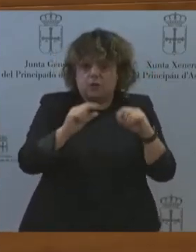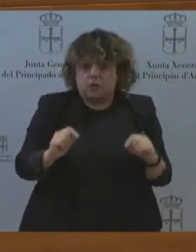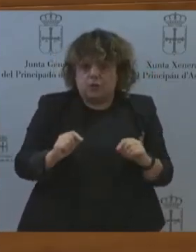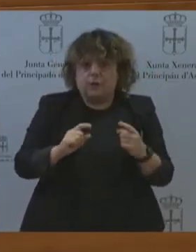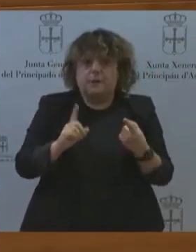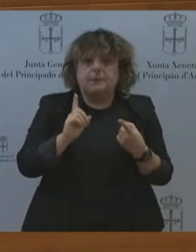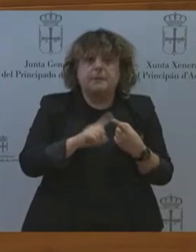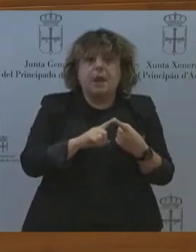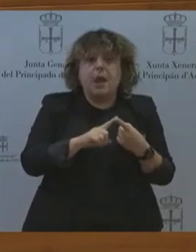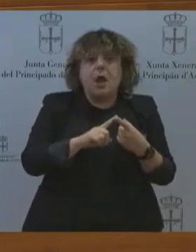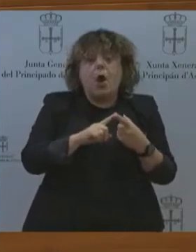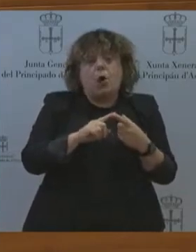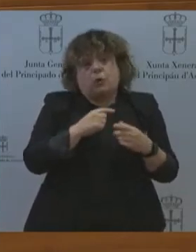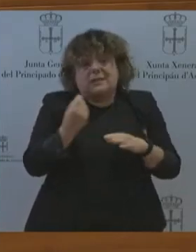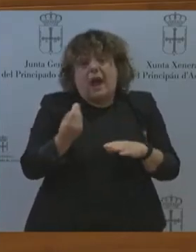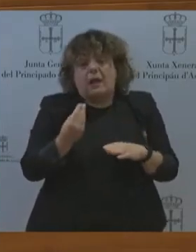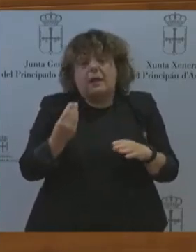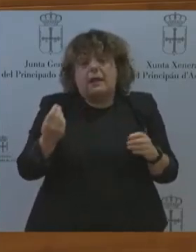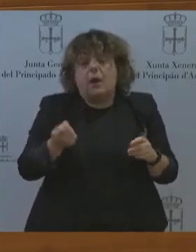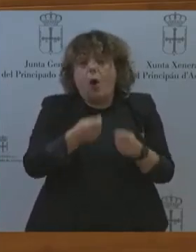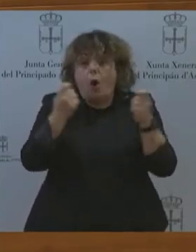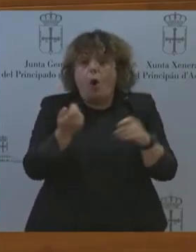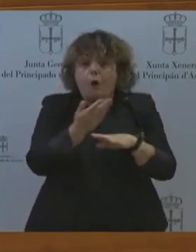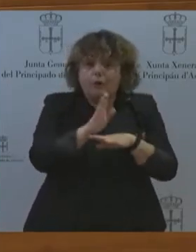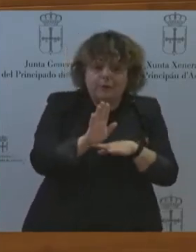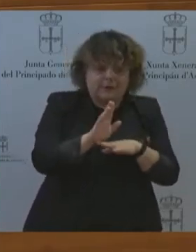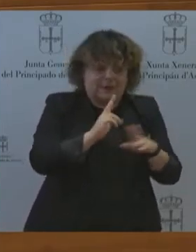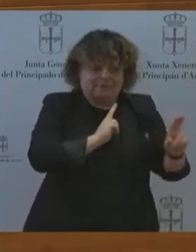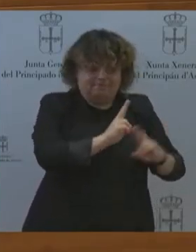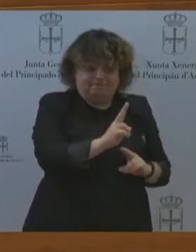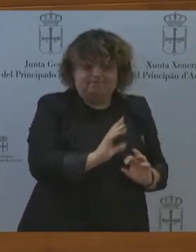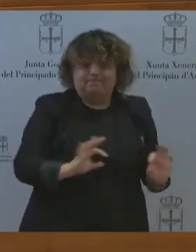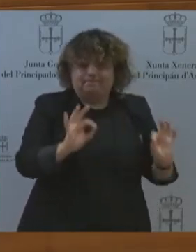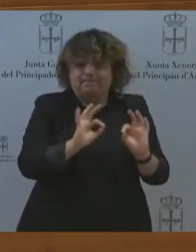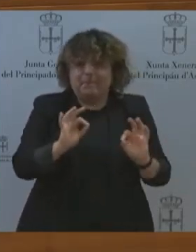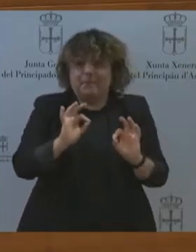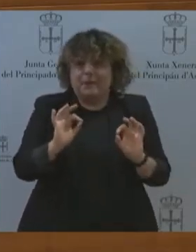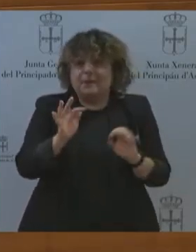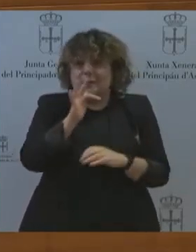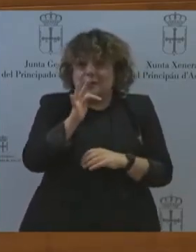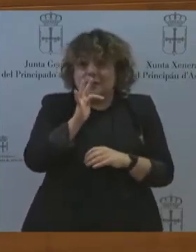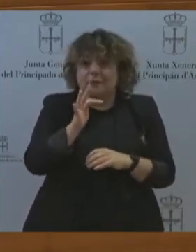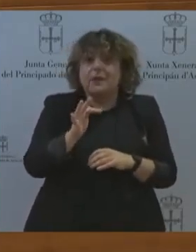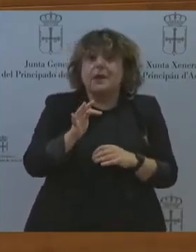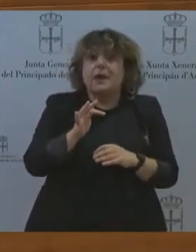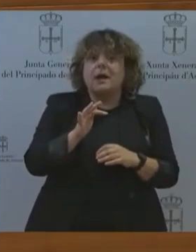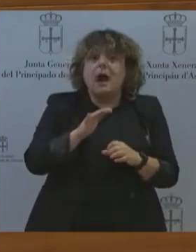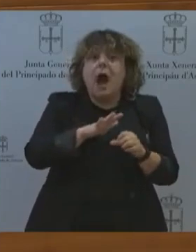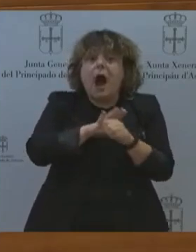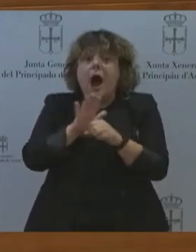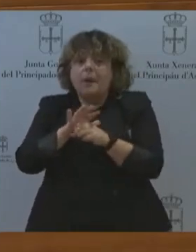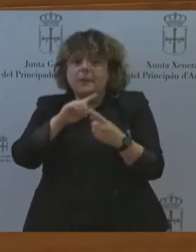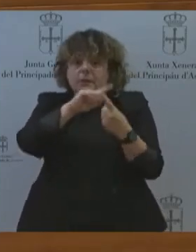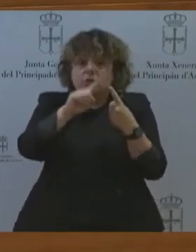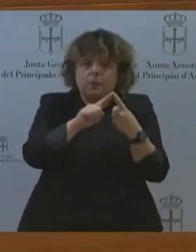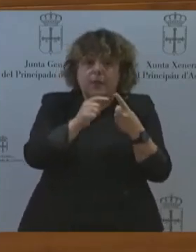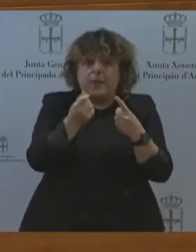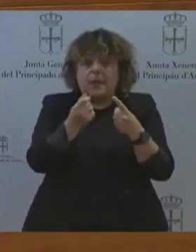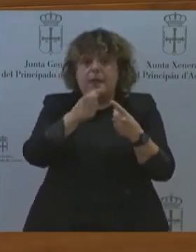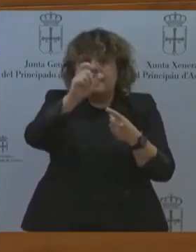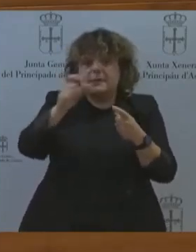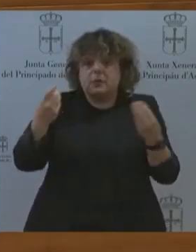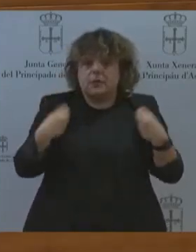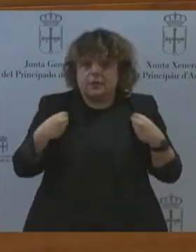ahora no ha tenido a bien respondernos. Estas materias, como he anunciado públicamente, son la demografía, el empleo, la atención a nuestros